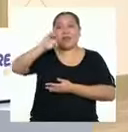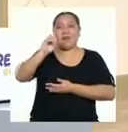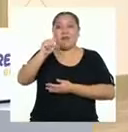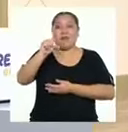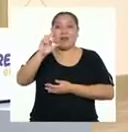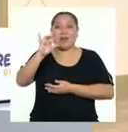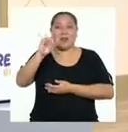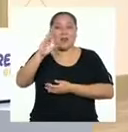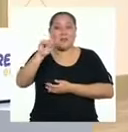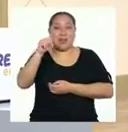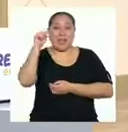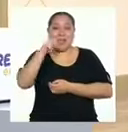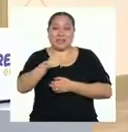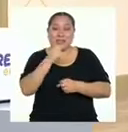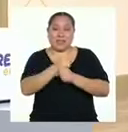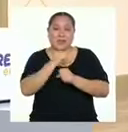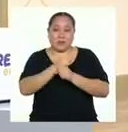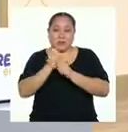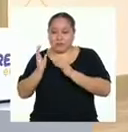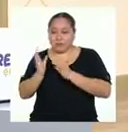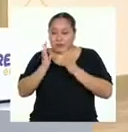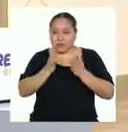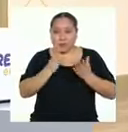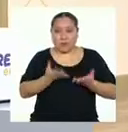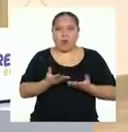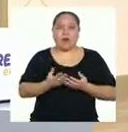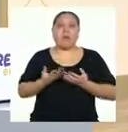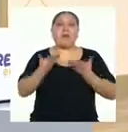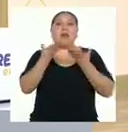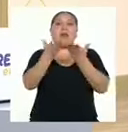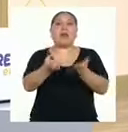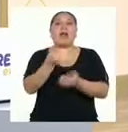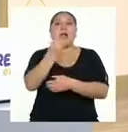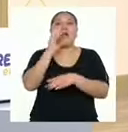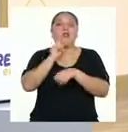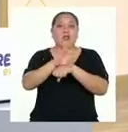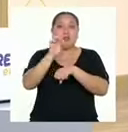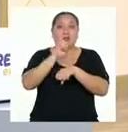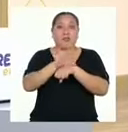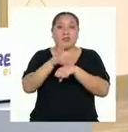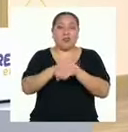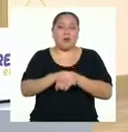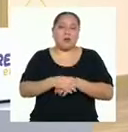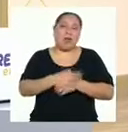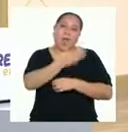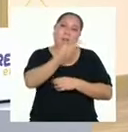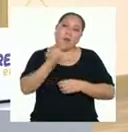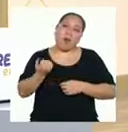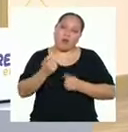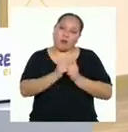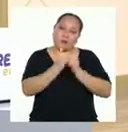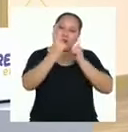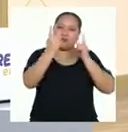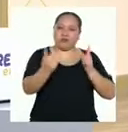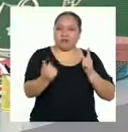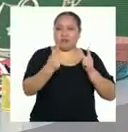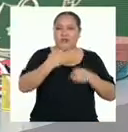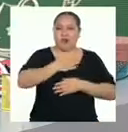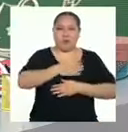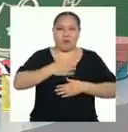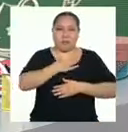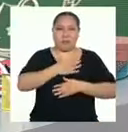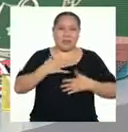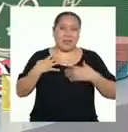Este trabajo lo estamos elaborando para plantear algunas recomendaciones para sobrellevar el distanciamiento social con bienestar emocional.